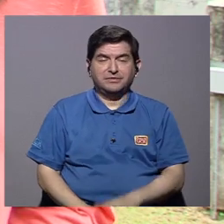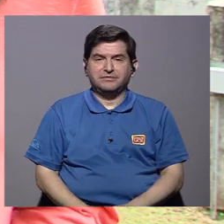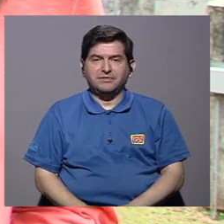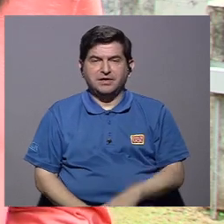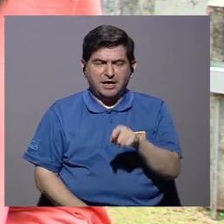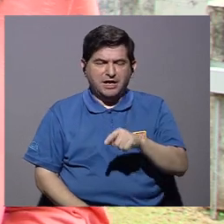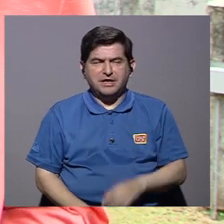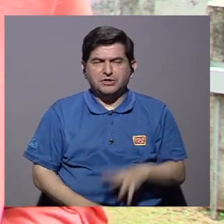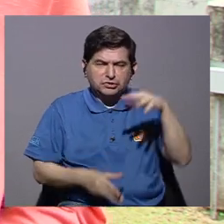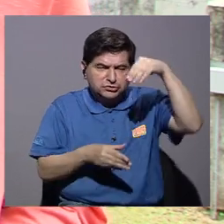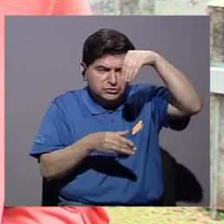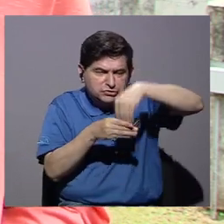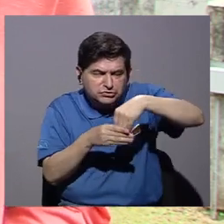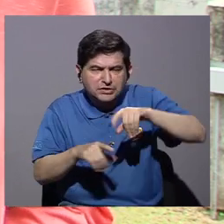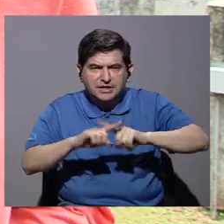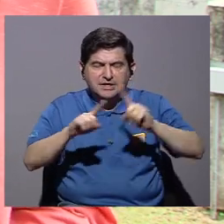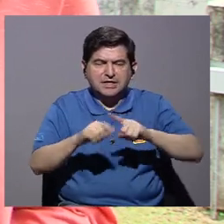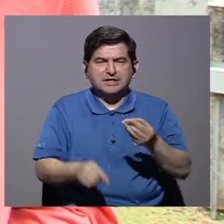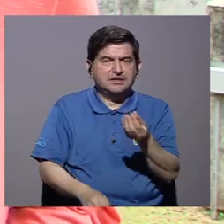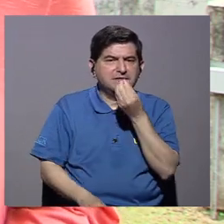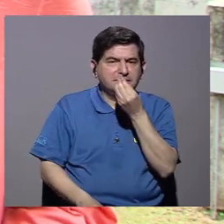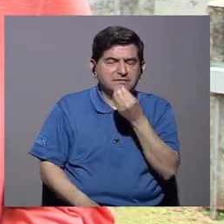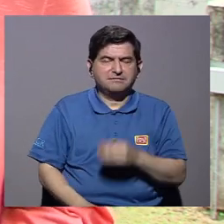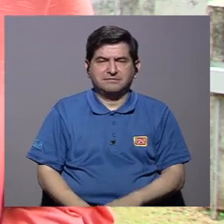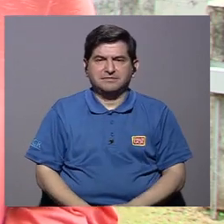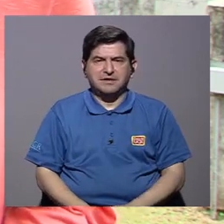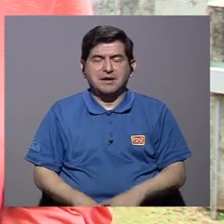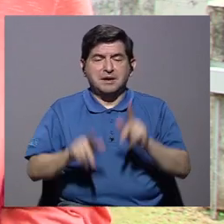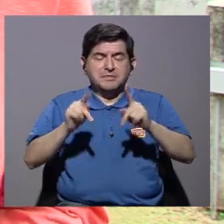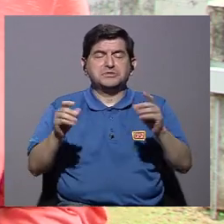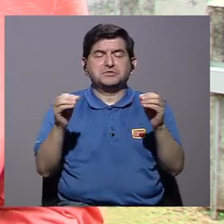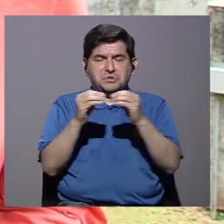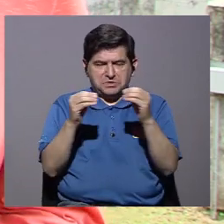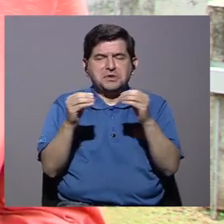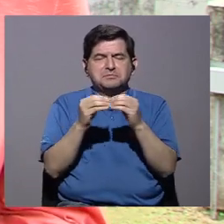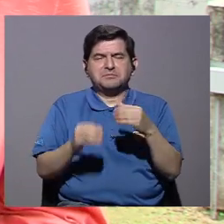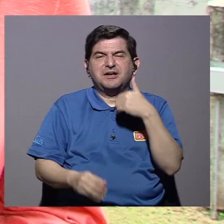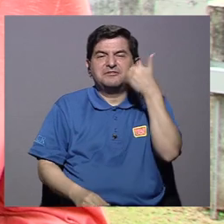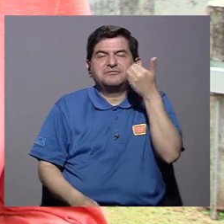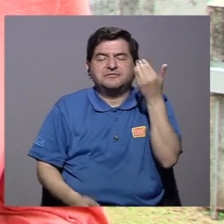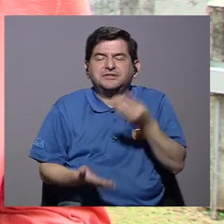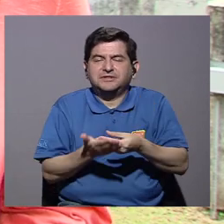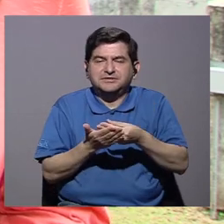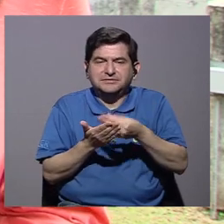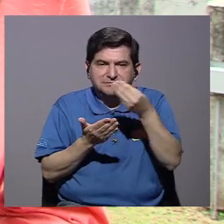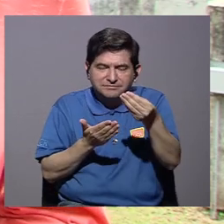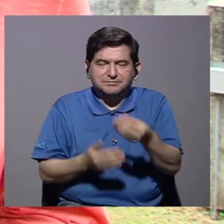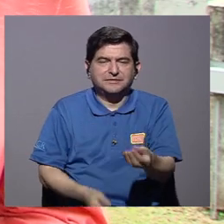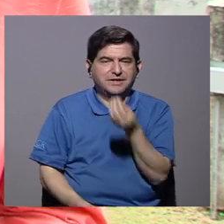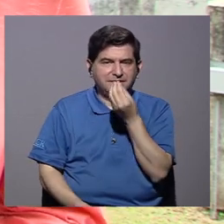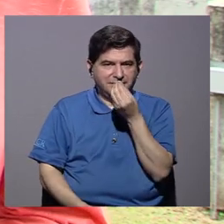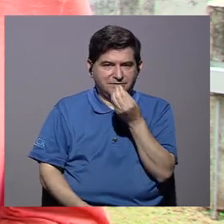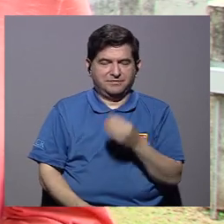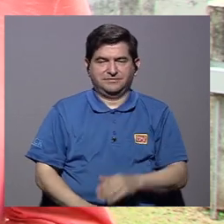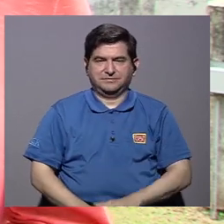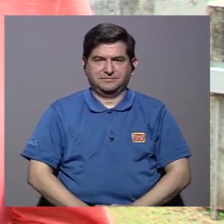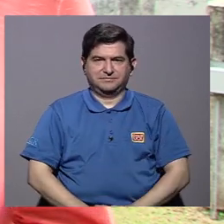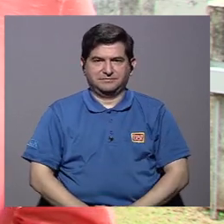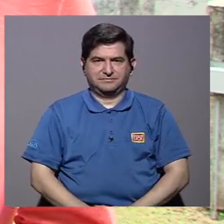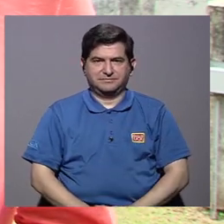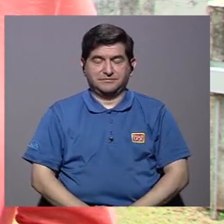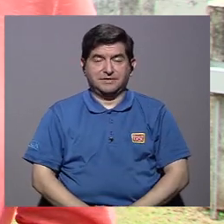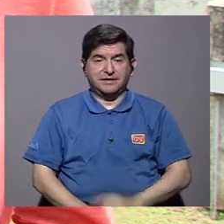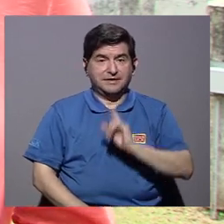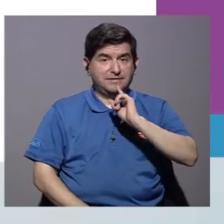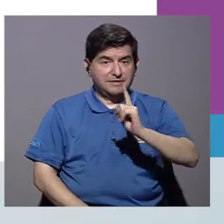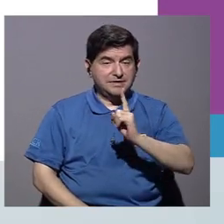qué? Porque no los ven, porque están revueltos en otras comidas. Entonces las personas tienen más anuencia al consumo por este